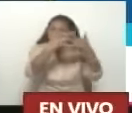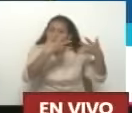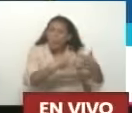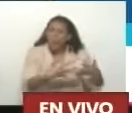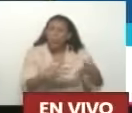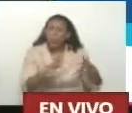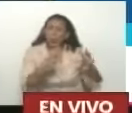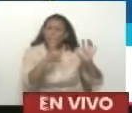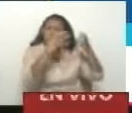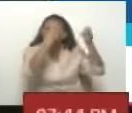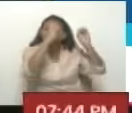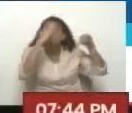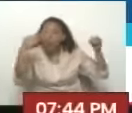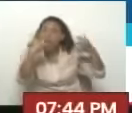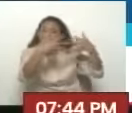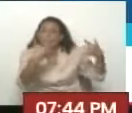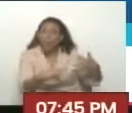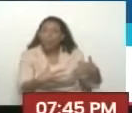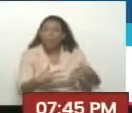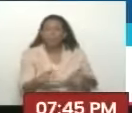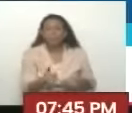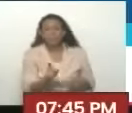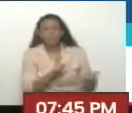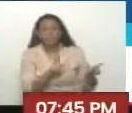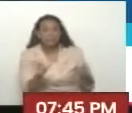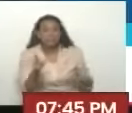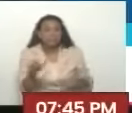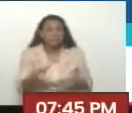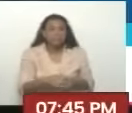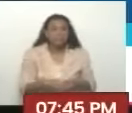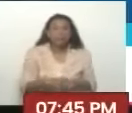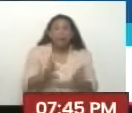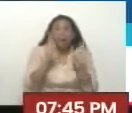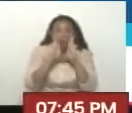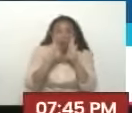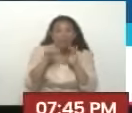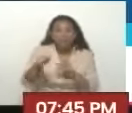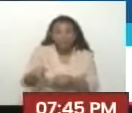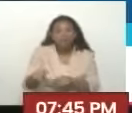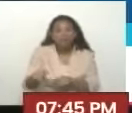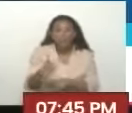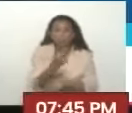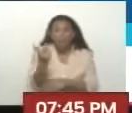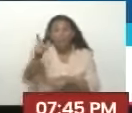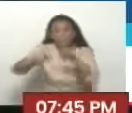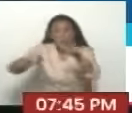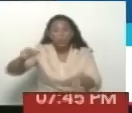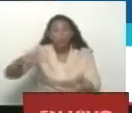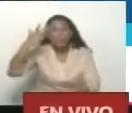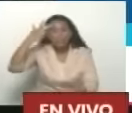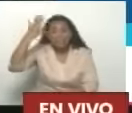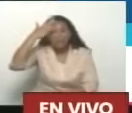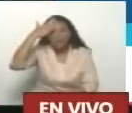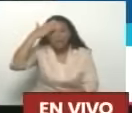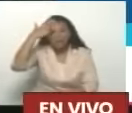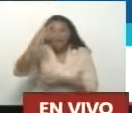Tan convictos Y confesos Los autores Intelectuales